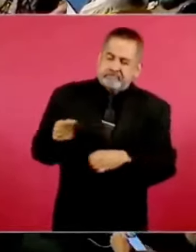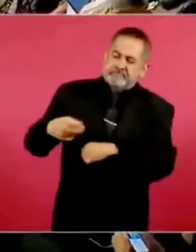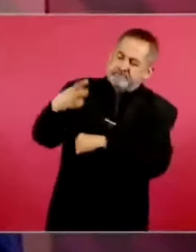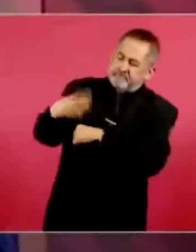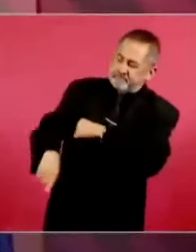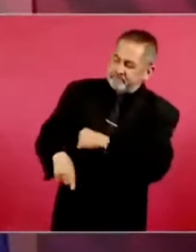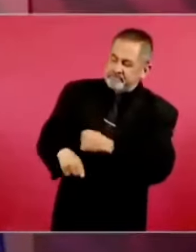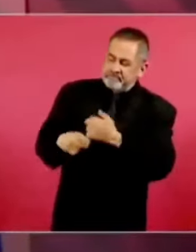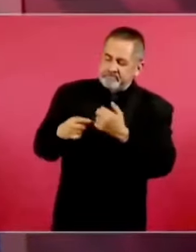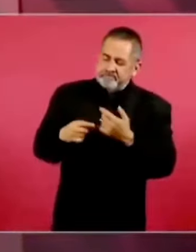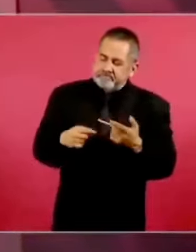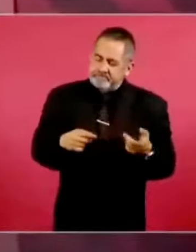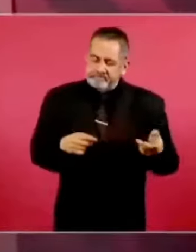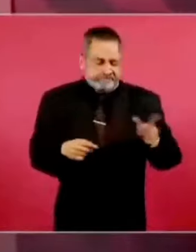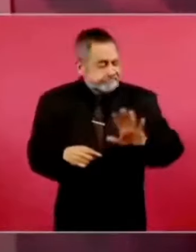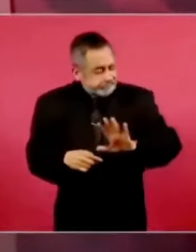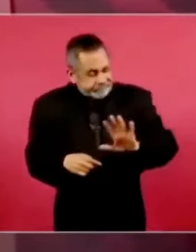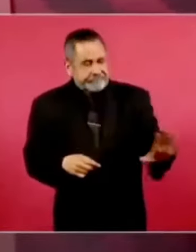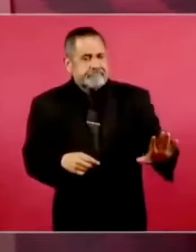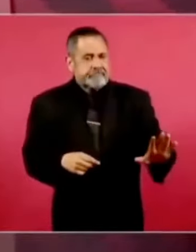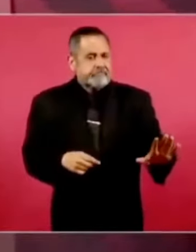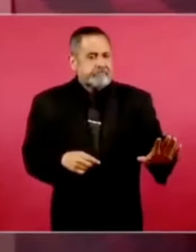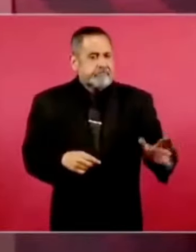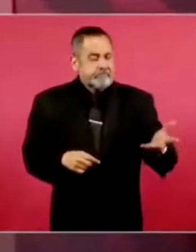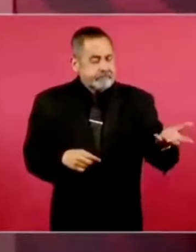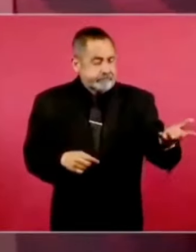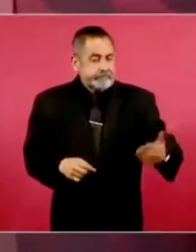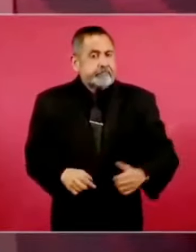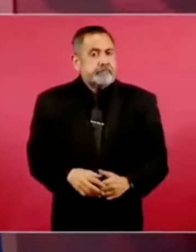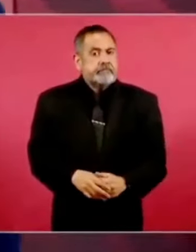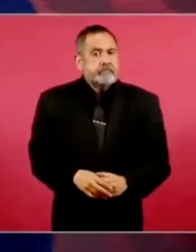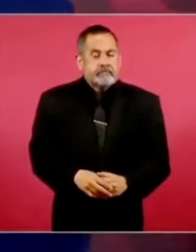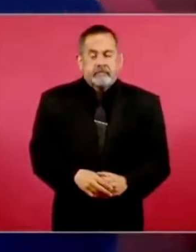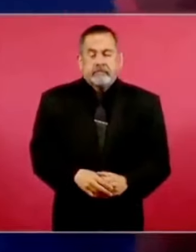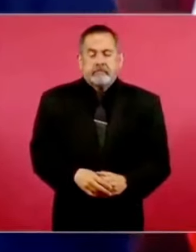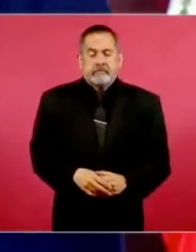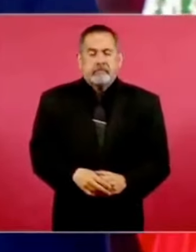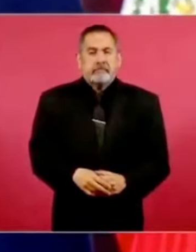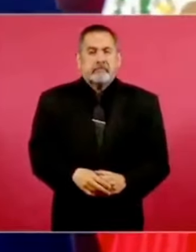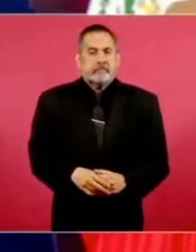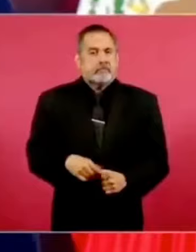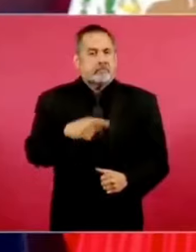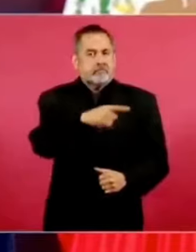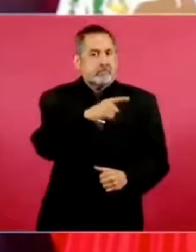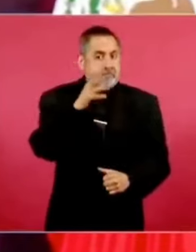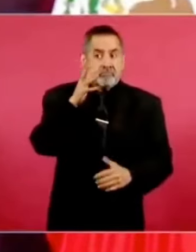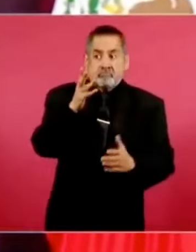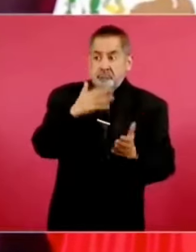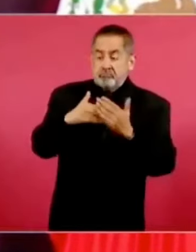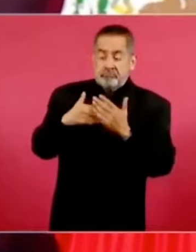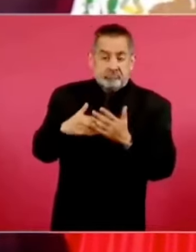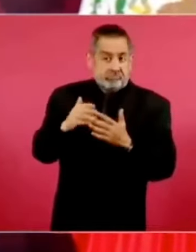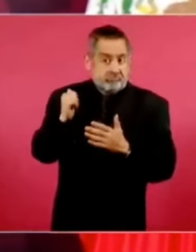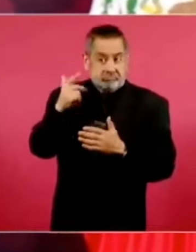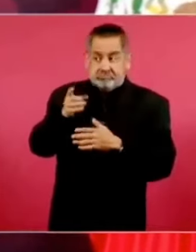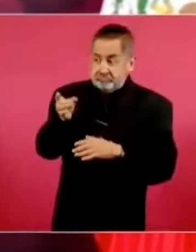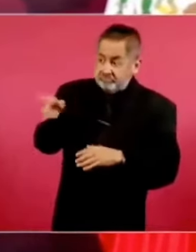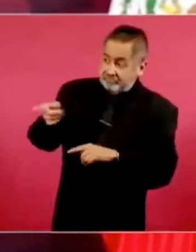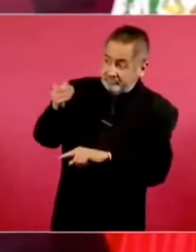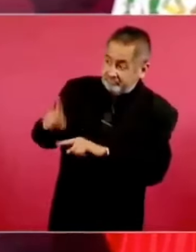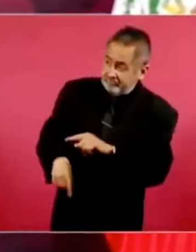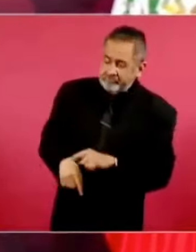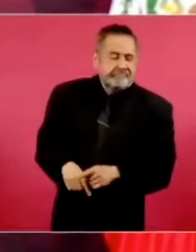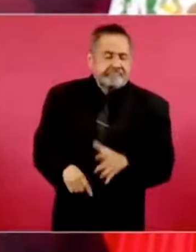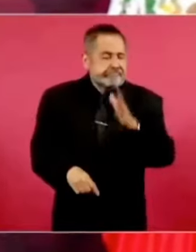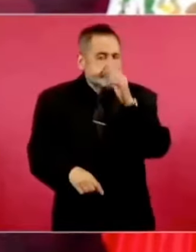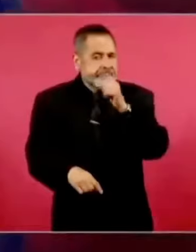pues que no van a lograr nada, nada.